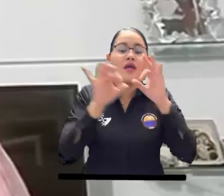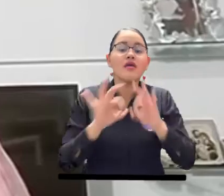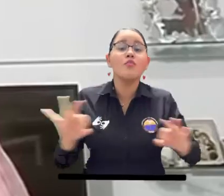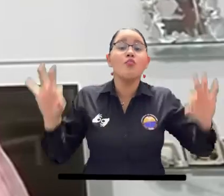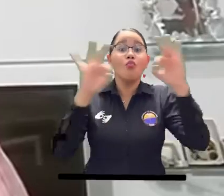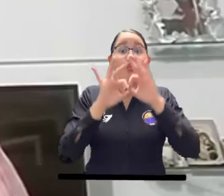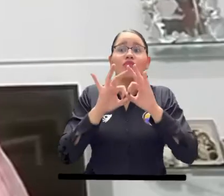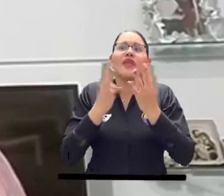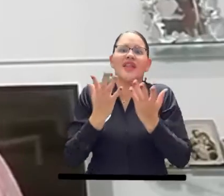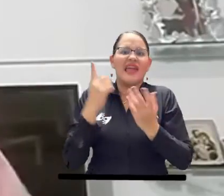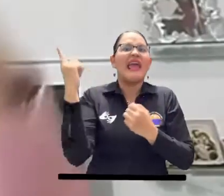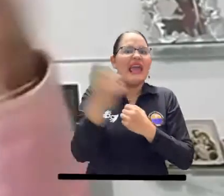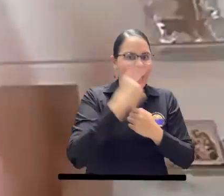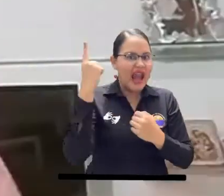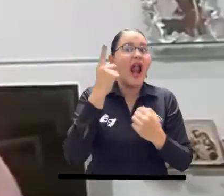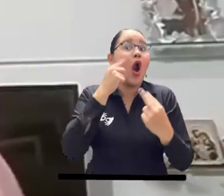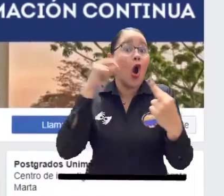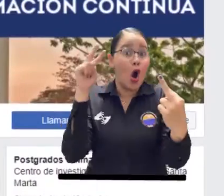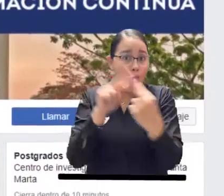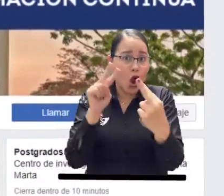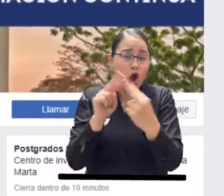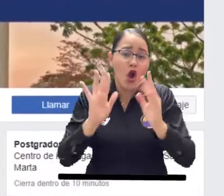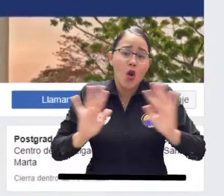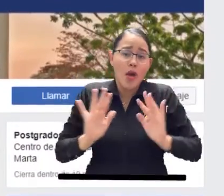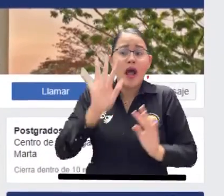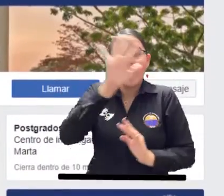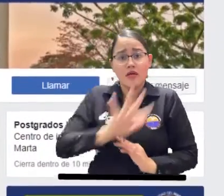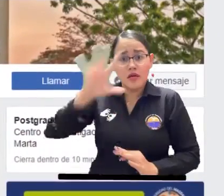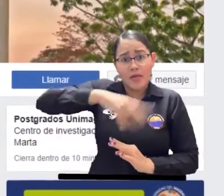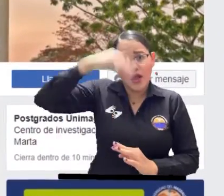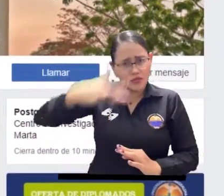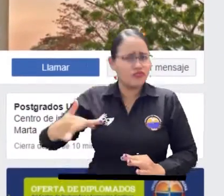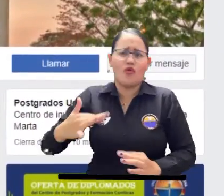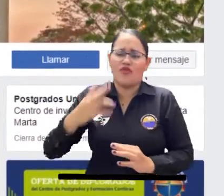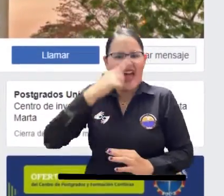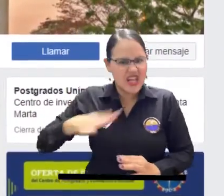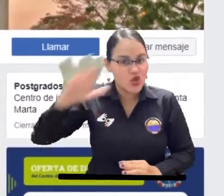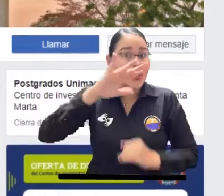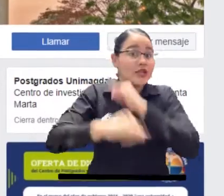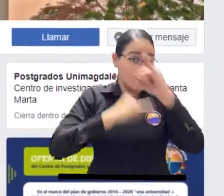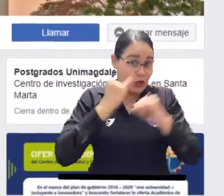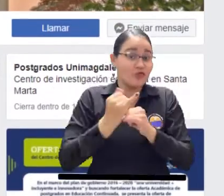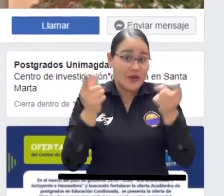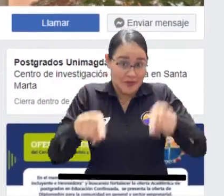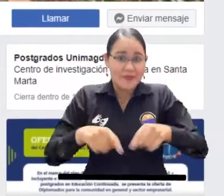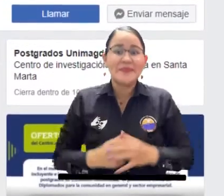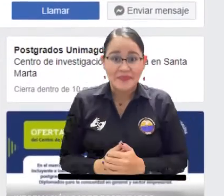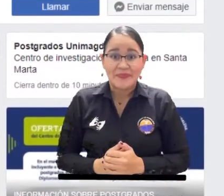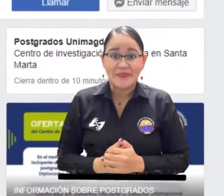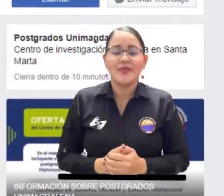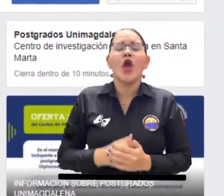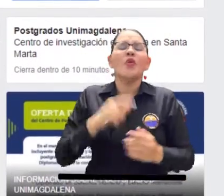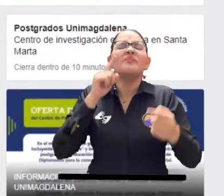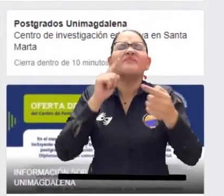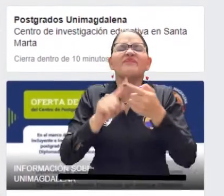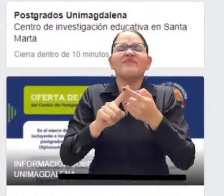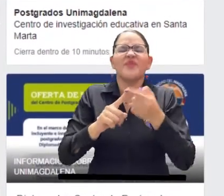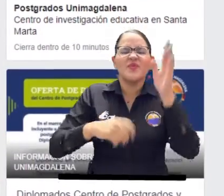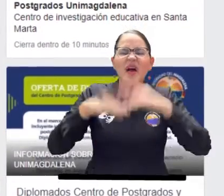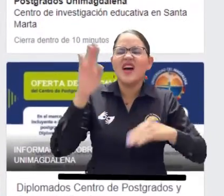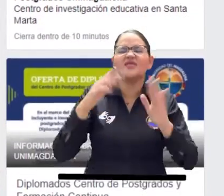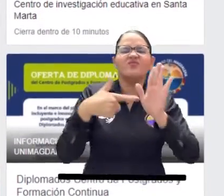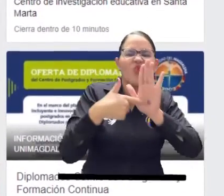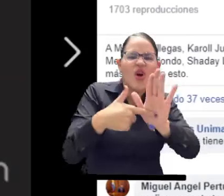consideró a nivel internacional el espacio transmitido a través del facebook live de posgrados contó con presencia de